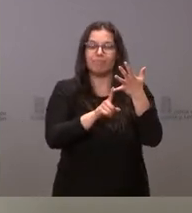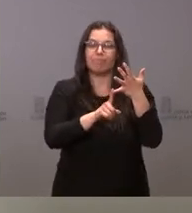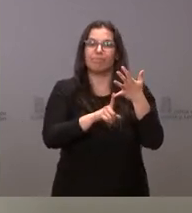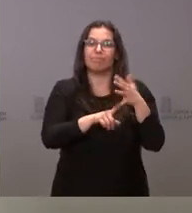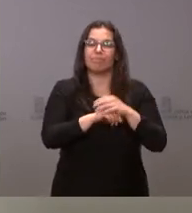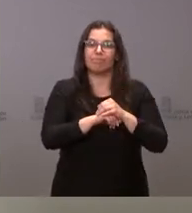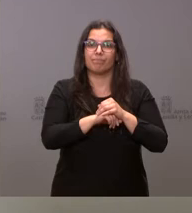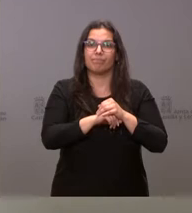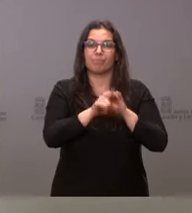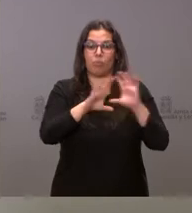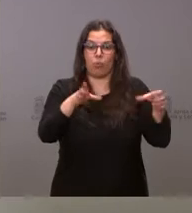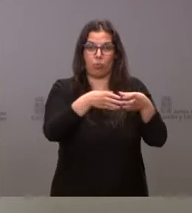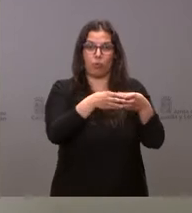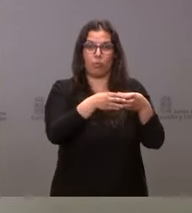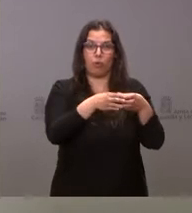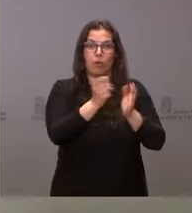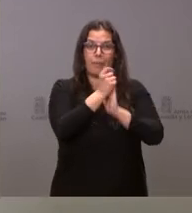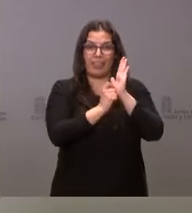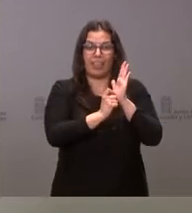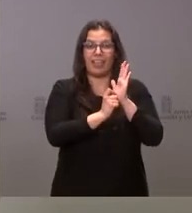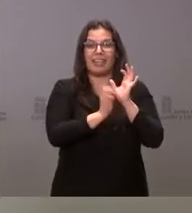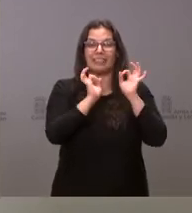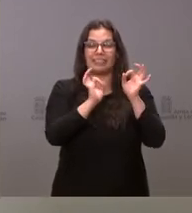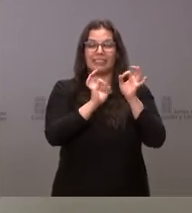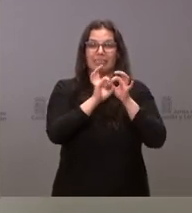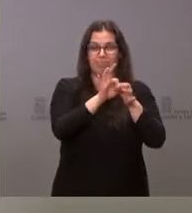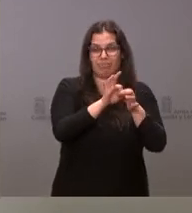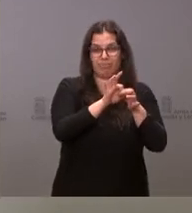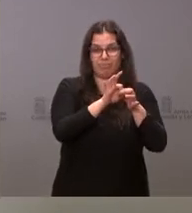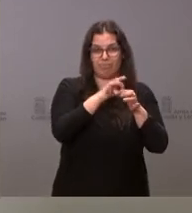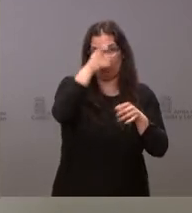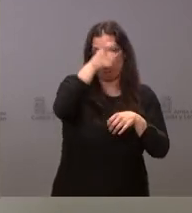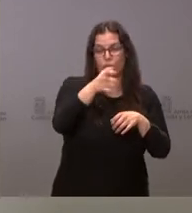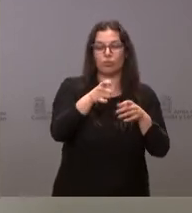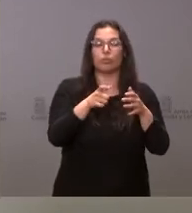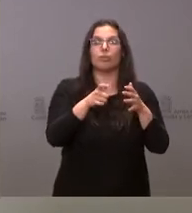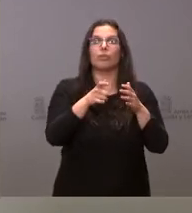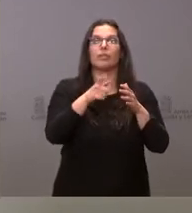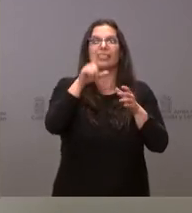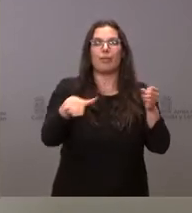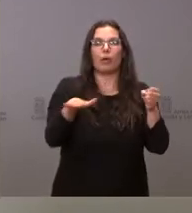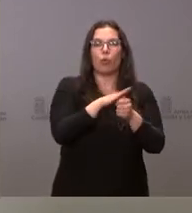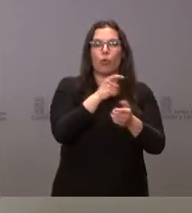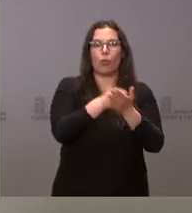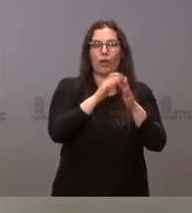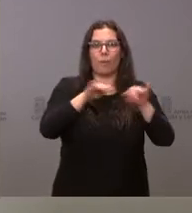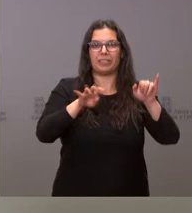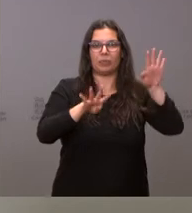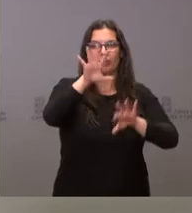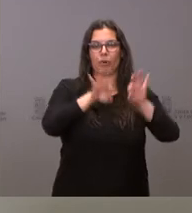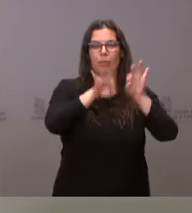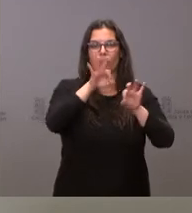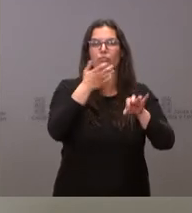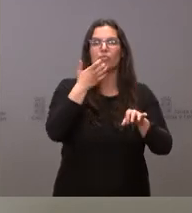grupo de medidas de ámbito rural es la bonificación del 95% en la tasa general por licencias